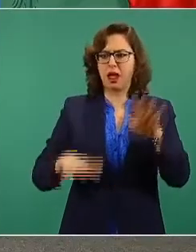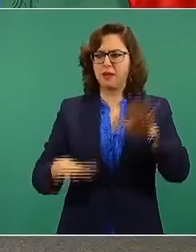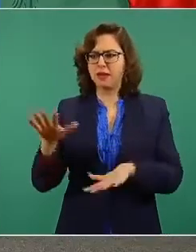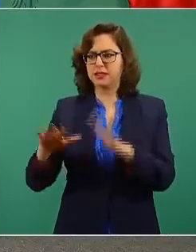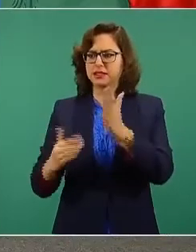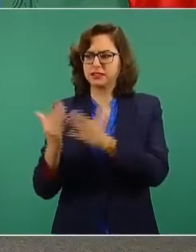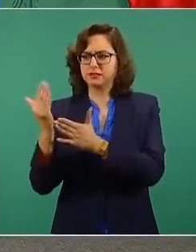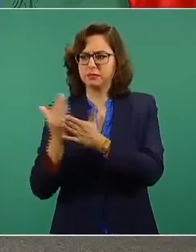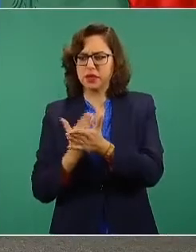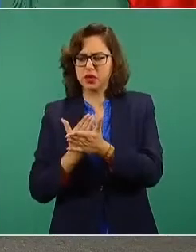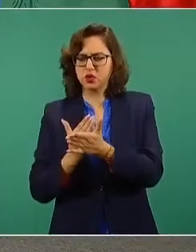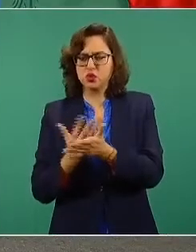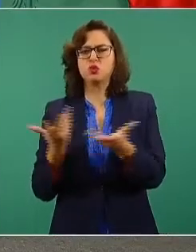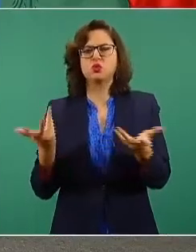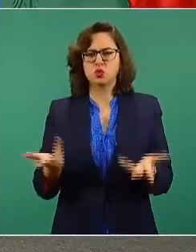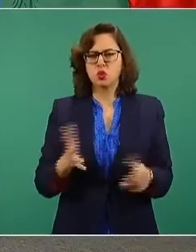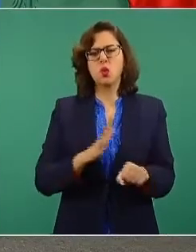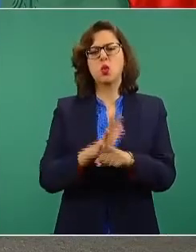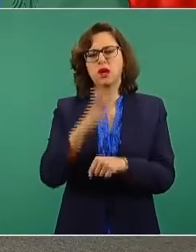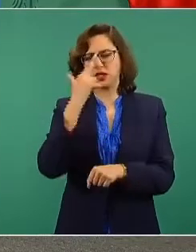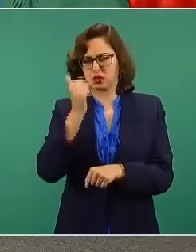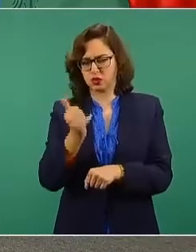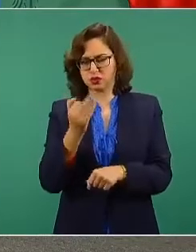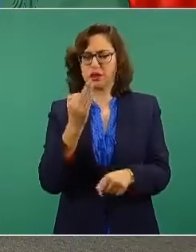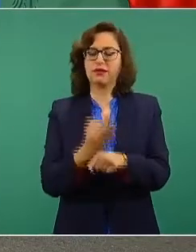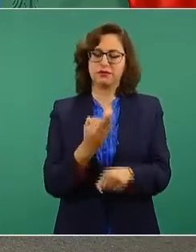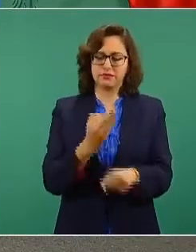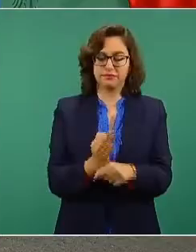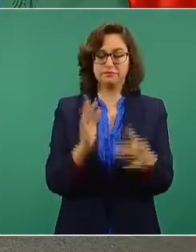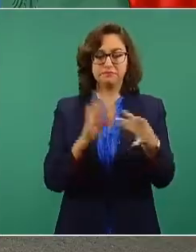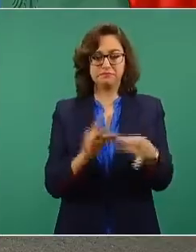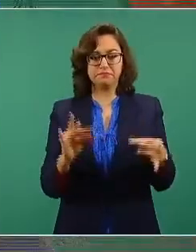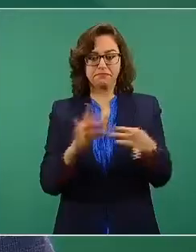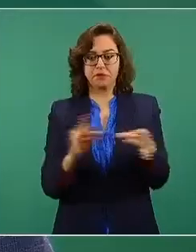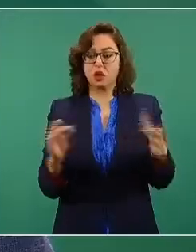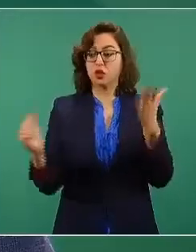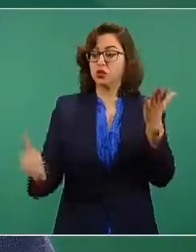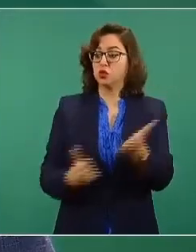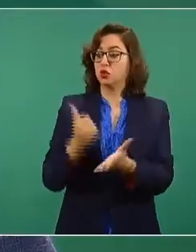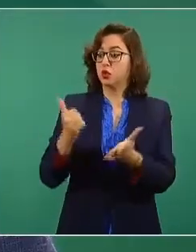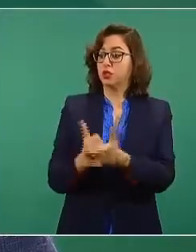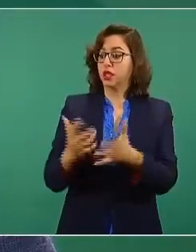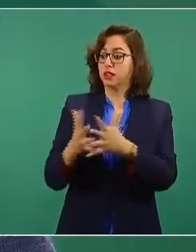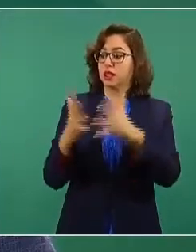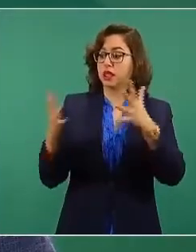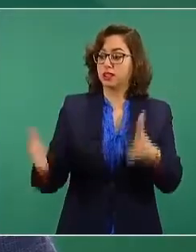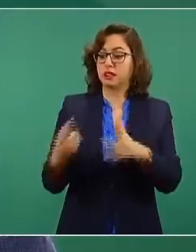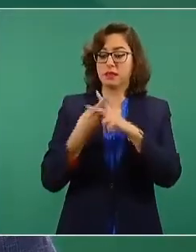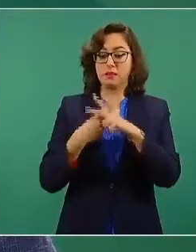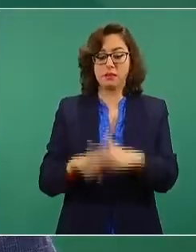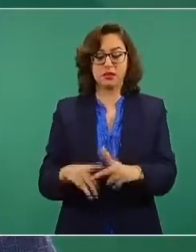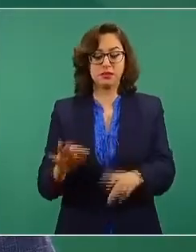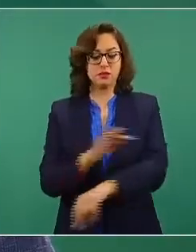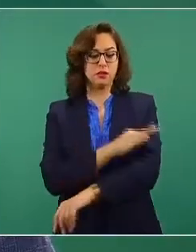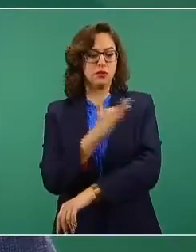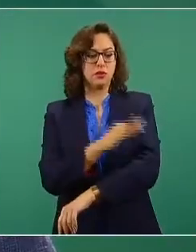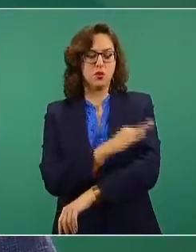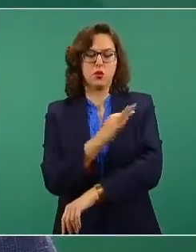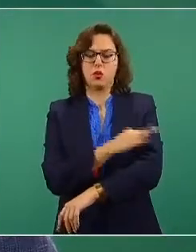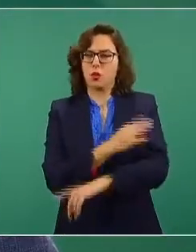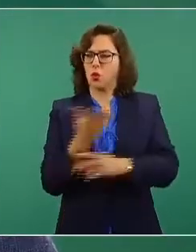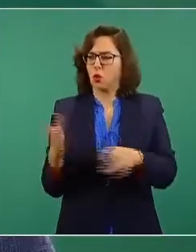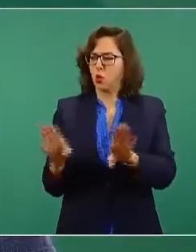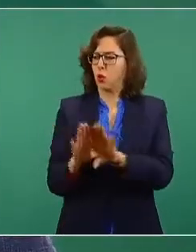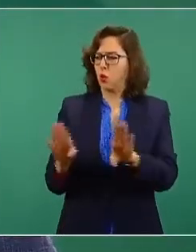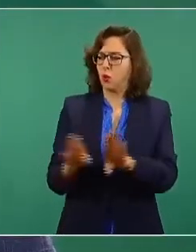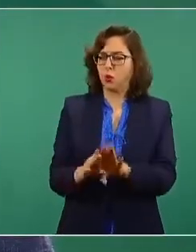capitales y las ciudades grandes, cuántas llegarán en los próximos días de este arsenal de vacunas que